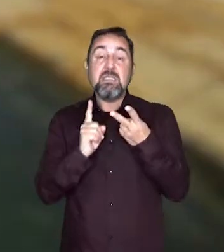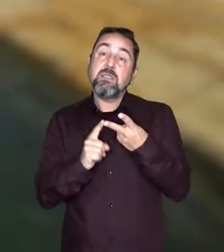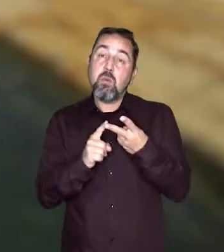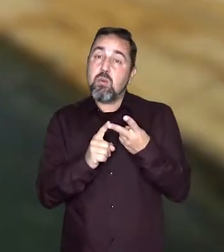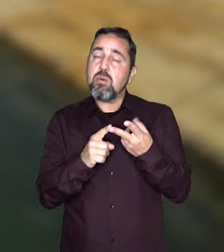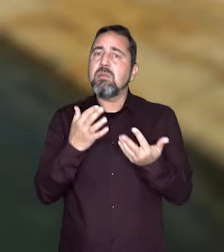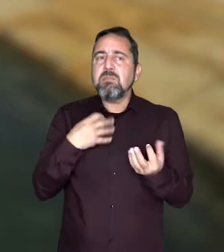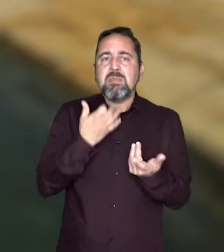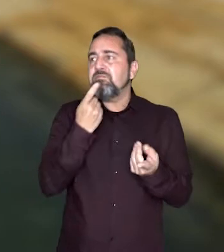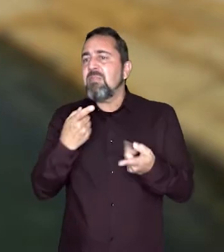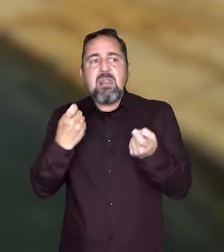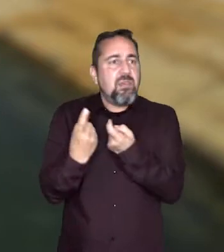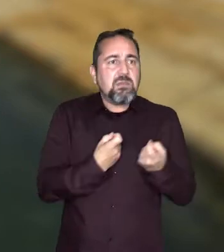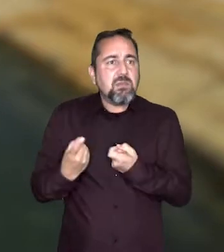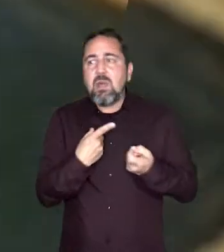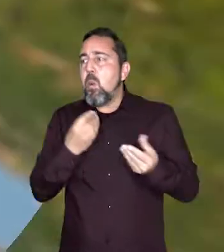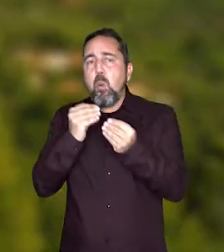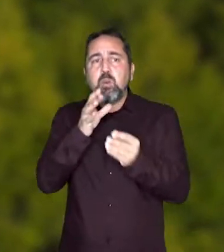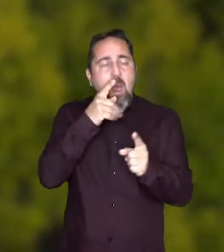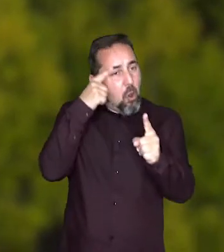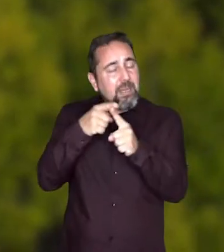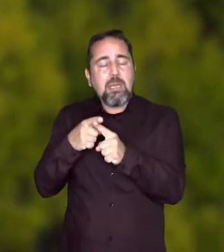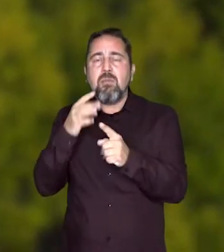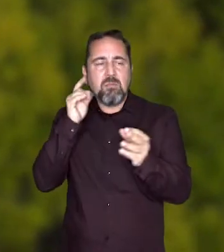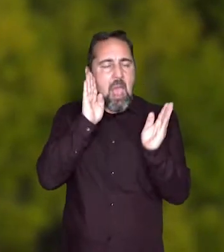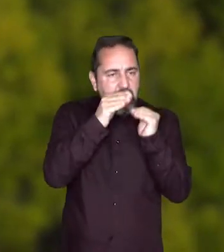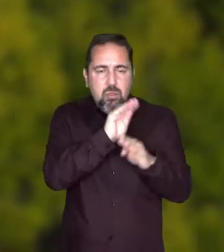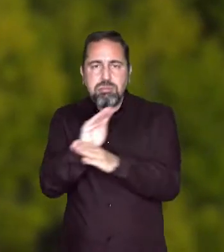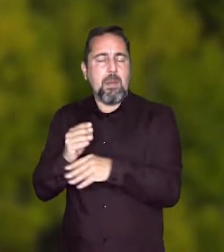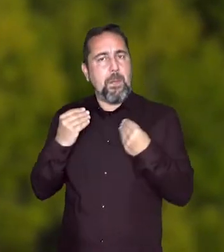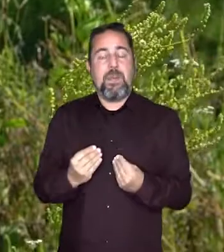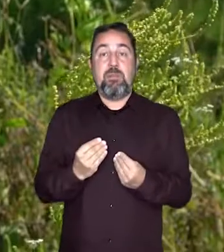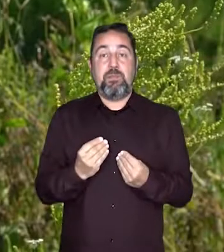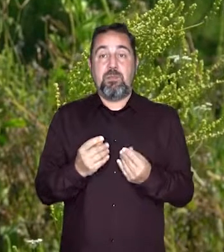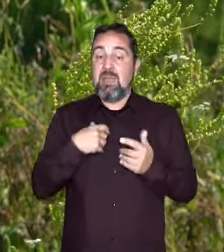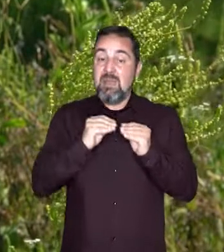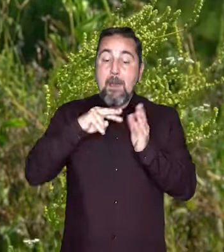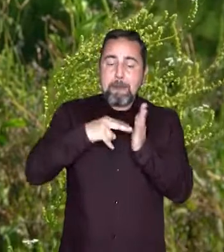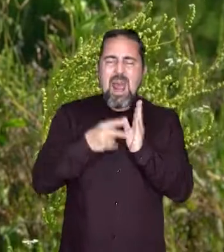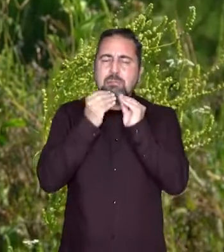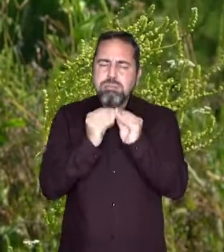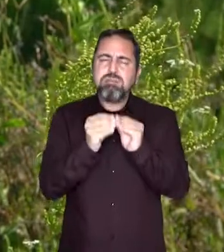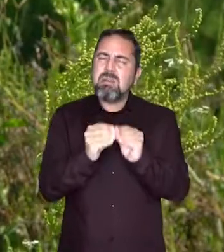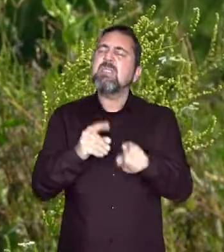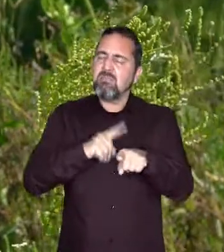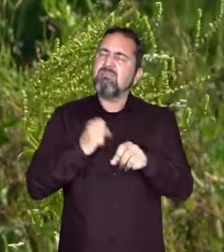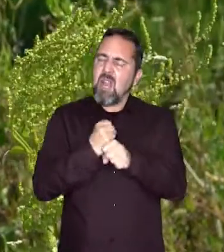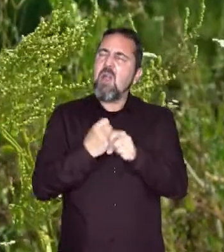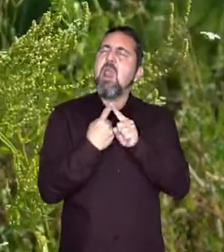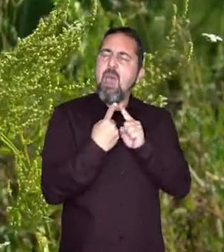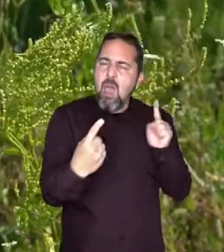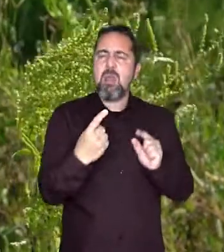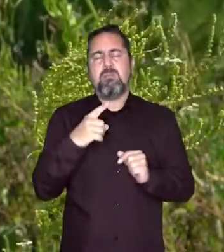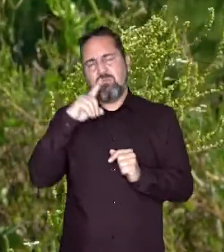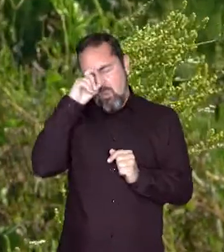El segundo, atender las demandas para los diferentes usos del agua. El proceso de elaboración del Plan es una tarea